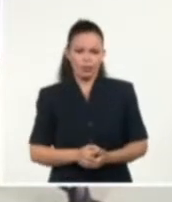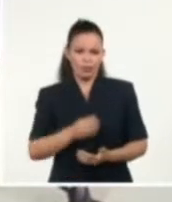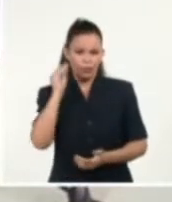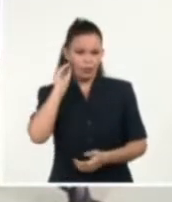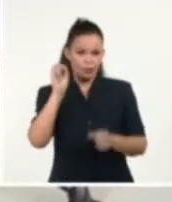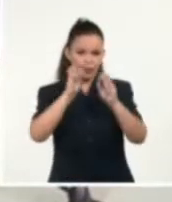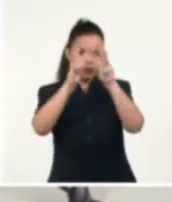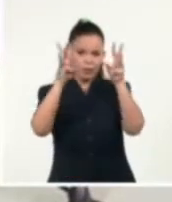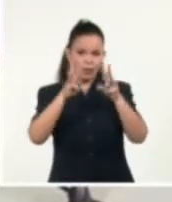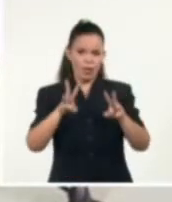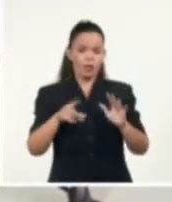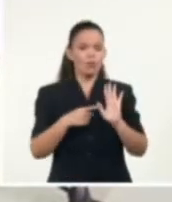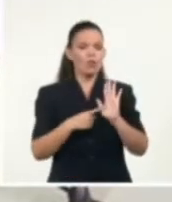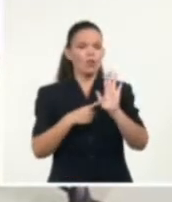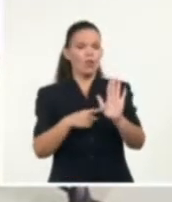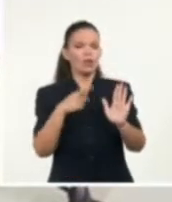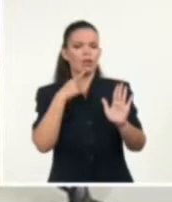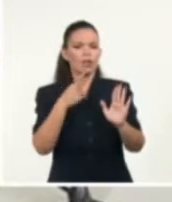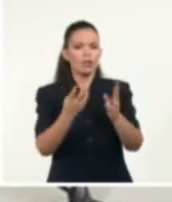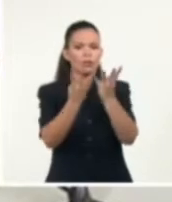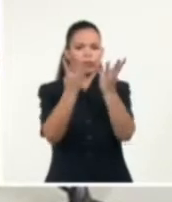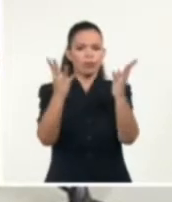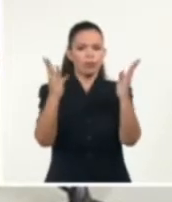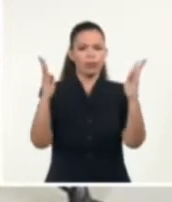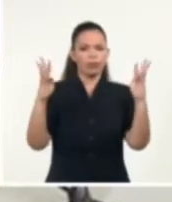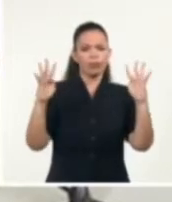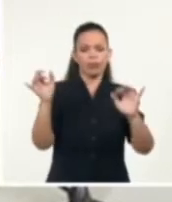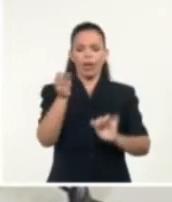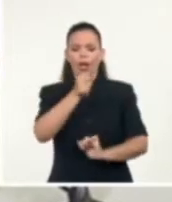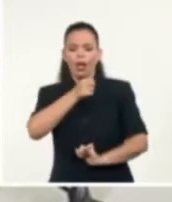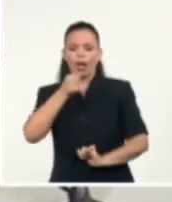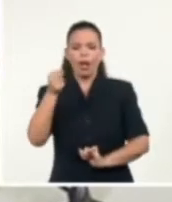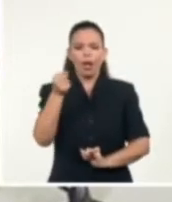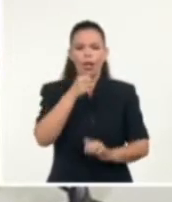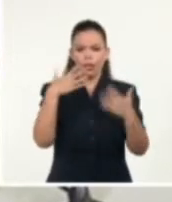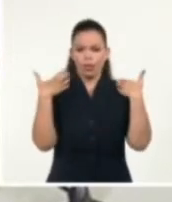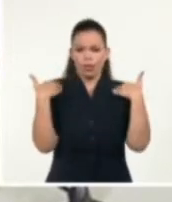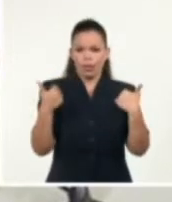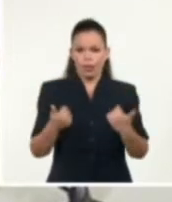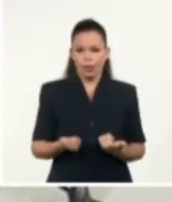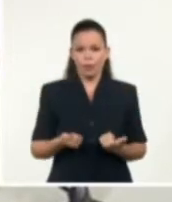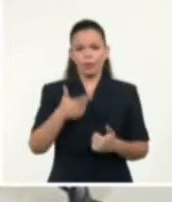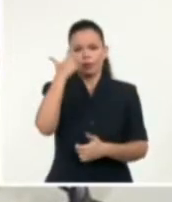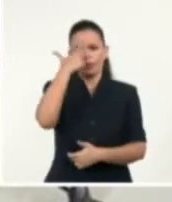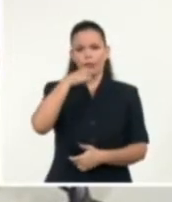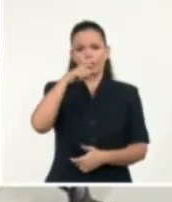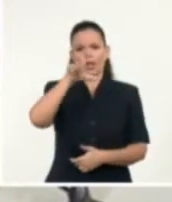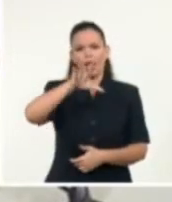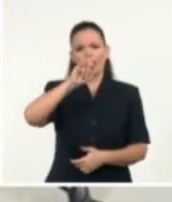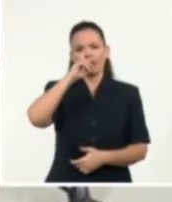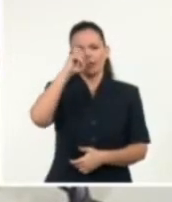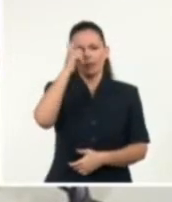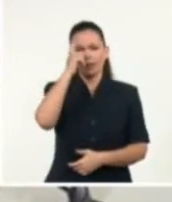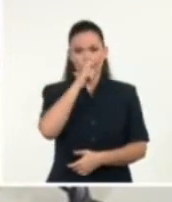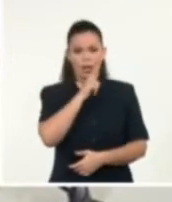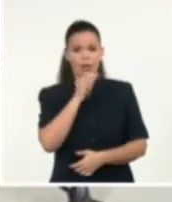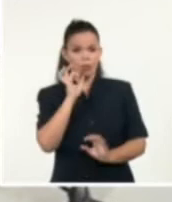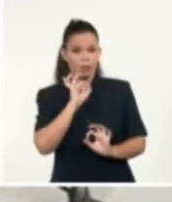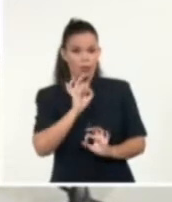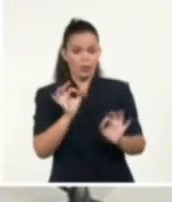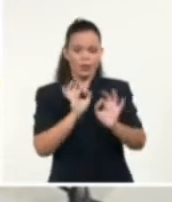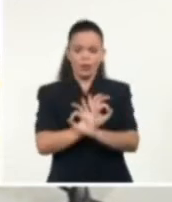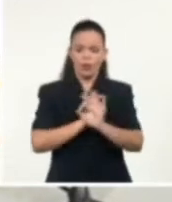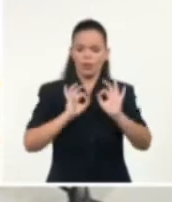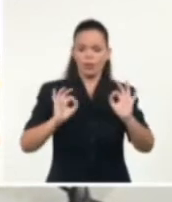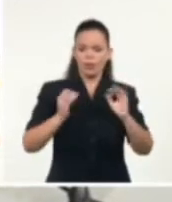publicó que la Escola Cantorum Coralina, dirigida por la maestra Lina Orraca, será uno de los invitados especiales y en esta ocasión el grupo